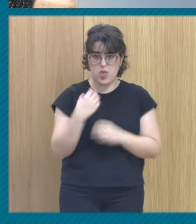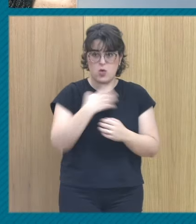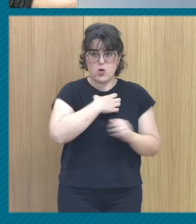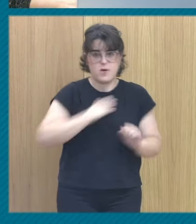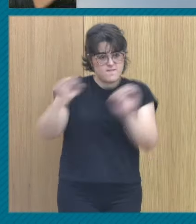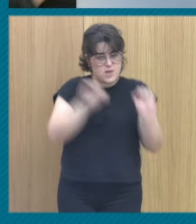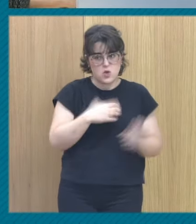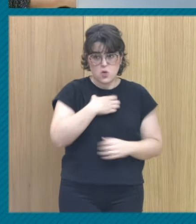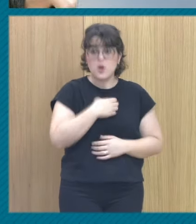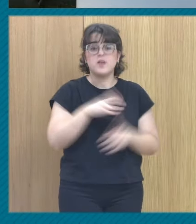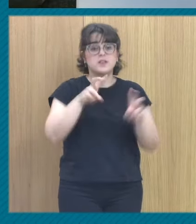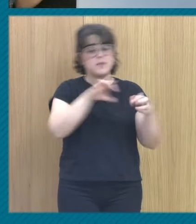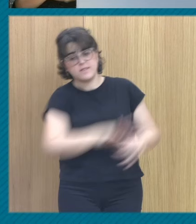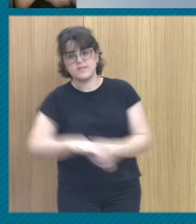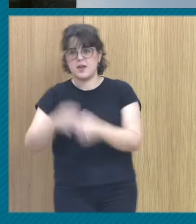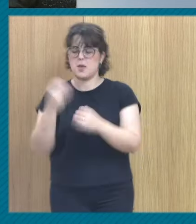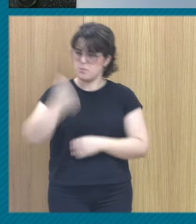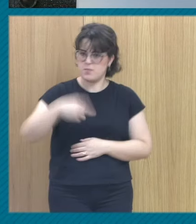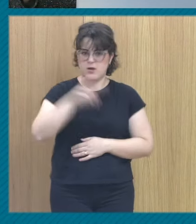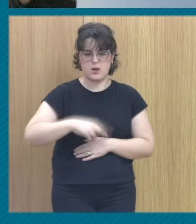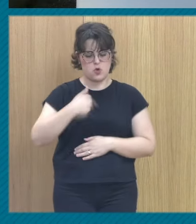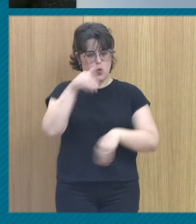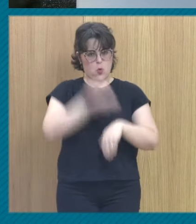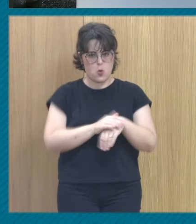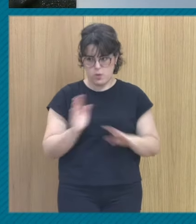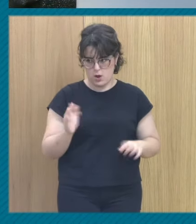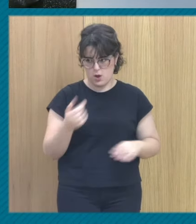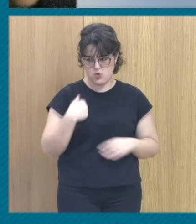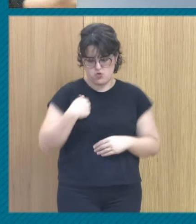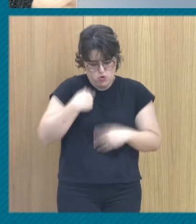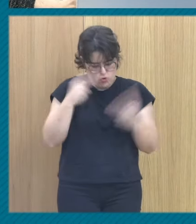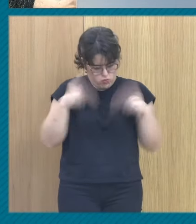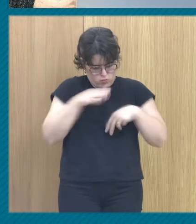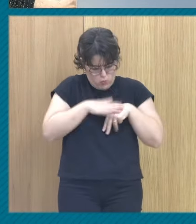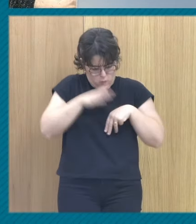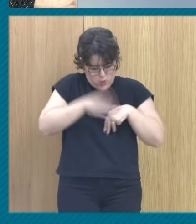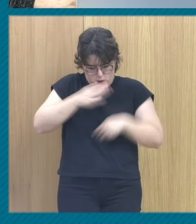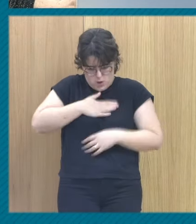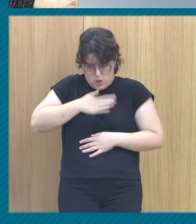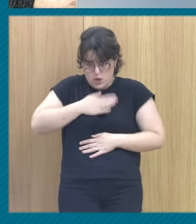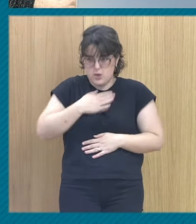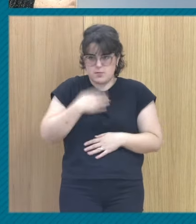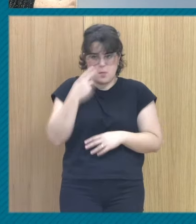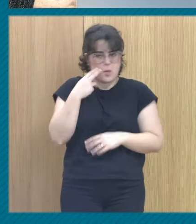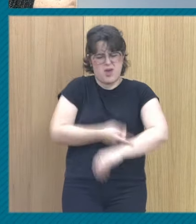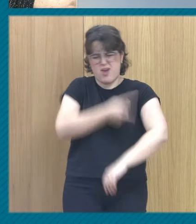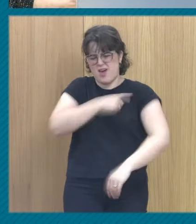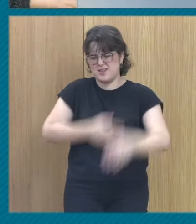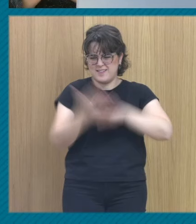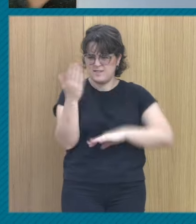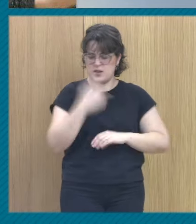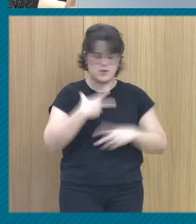a mí que tiene que ver con vuelvo a lo mismo soy culpable fui yo y entonces la sensación de terror es no